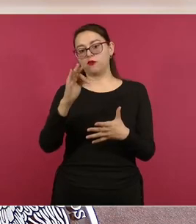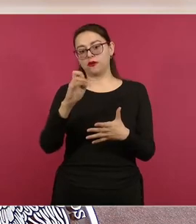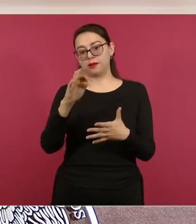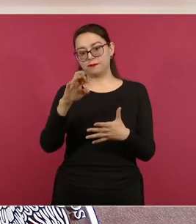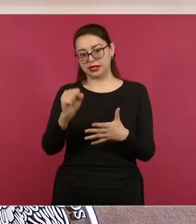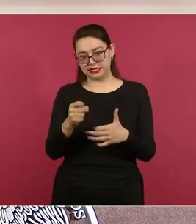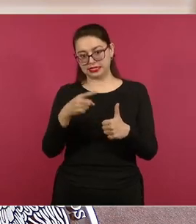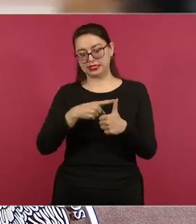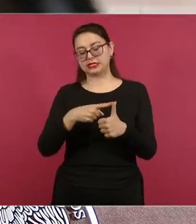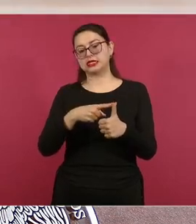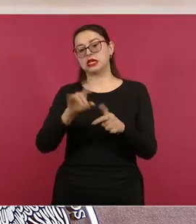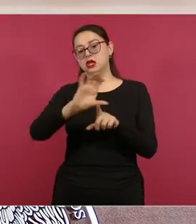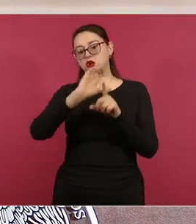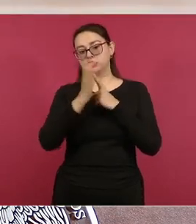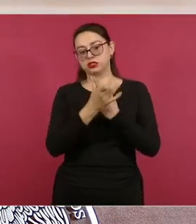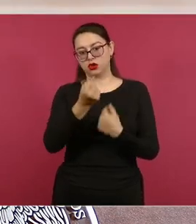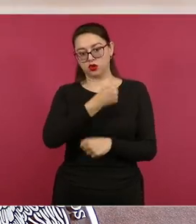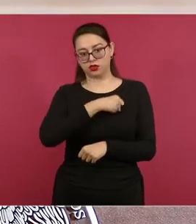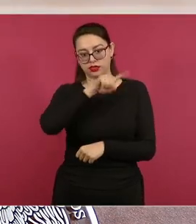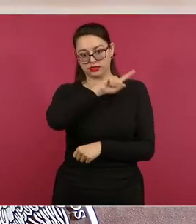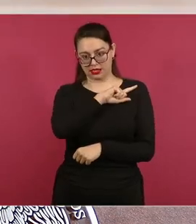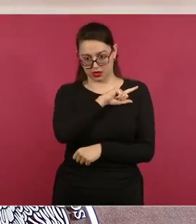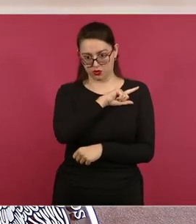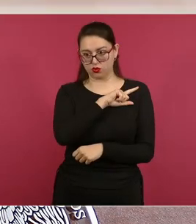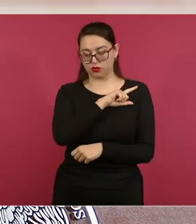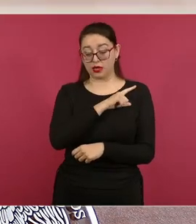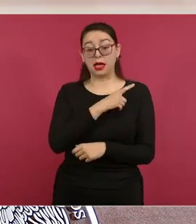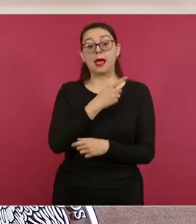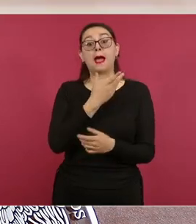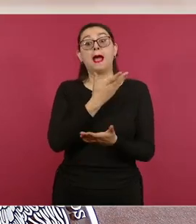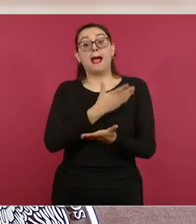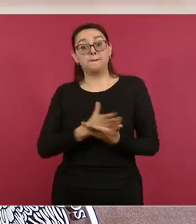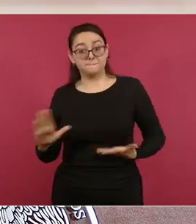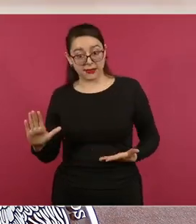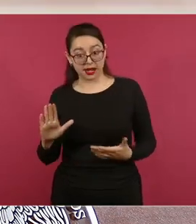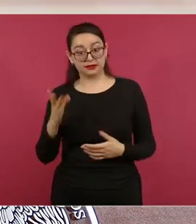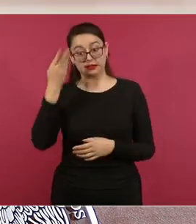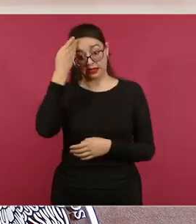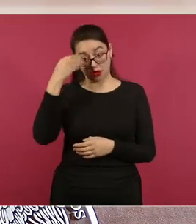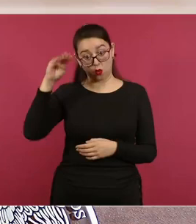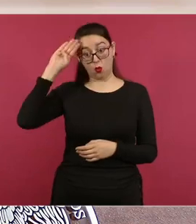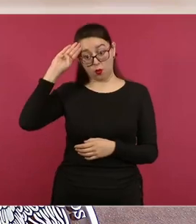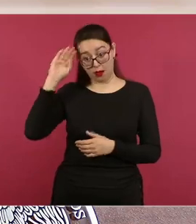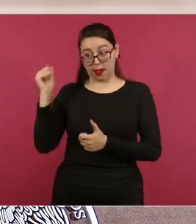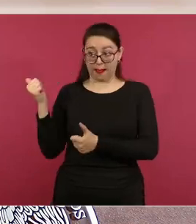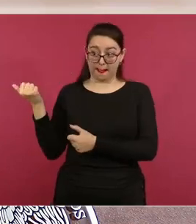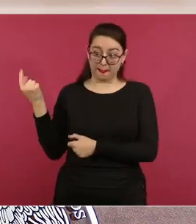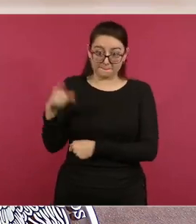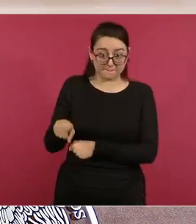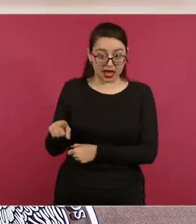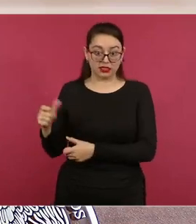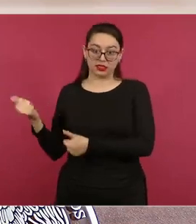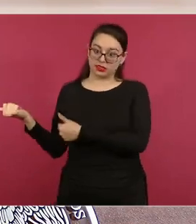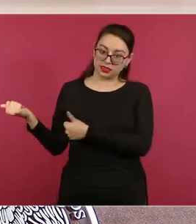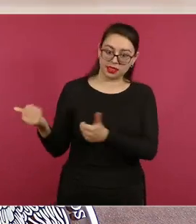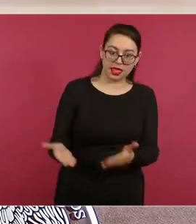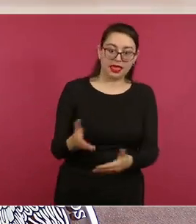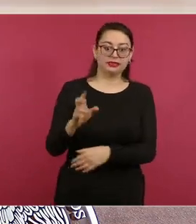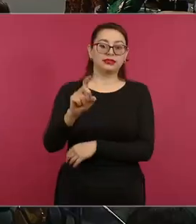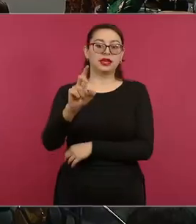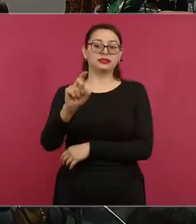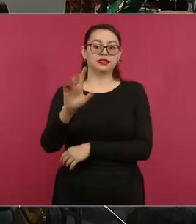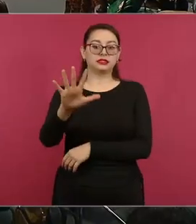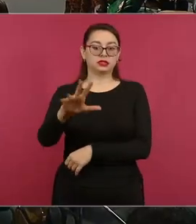Y en el caso de médicos cubanos, 35 médicos cubanos están ya en